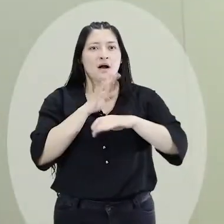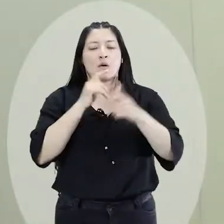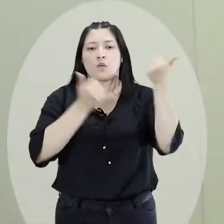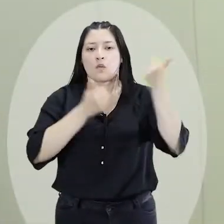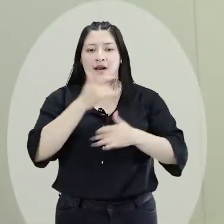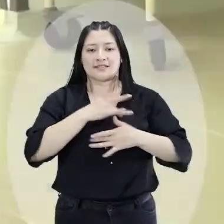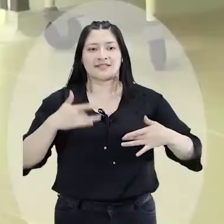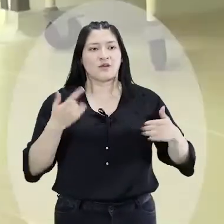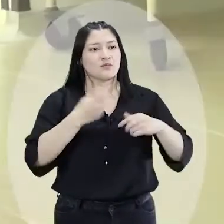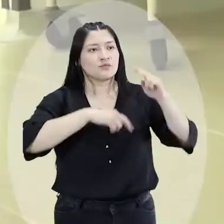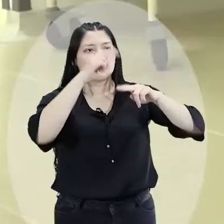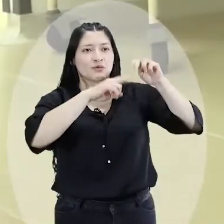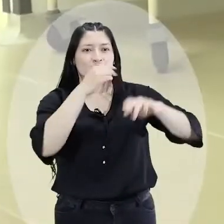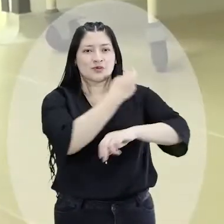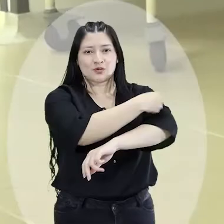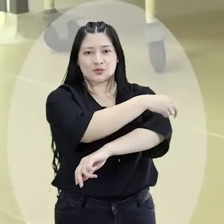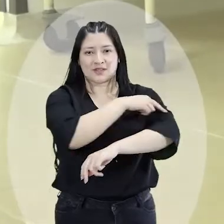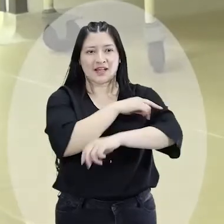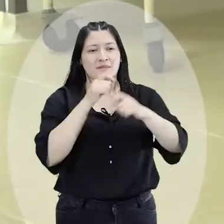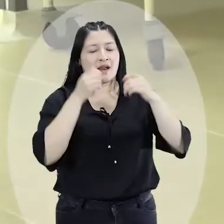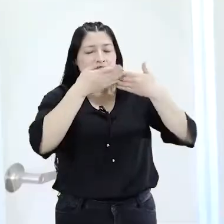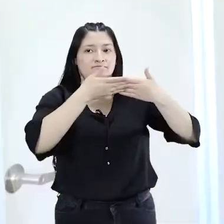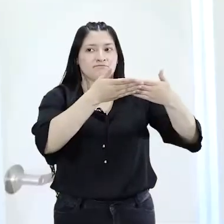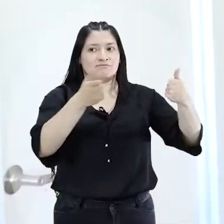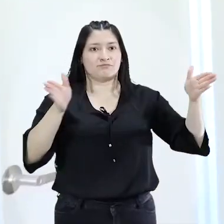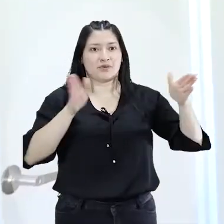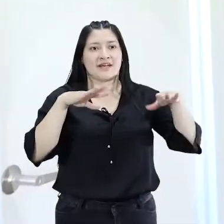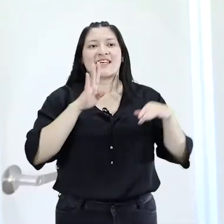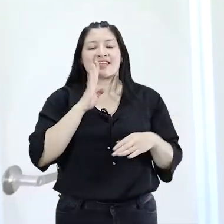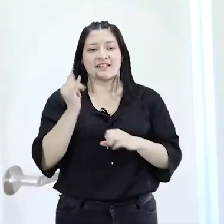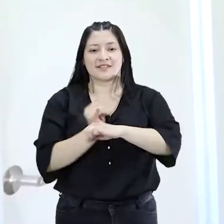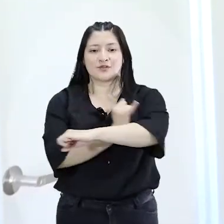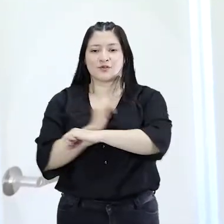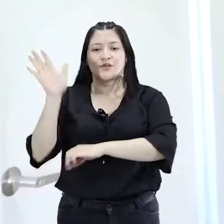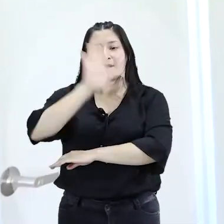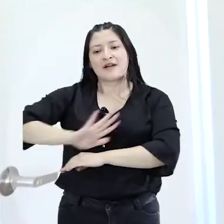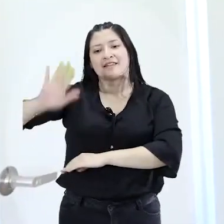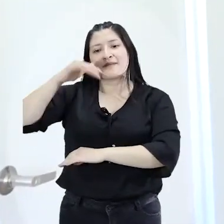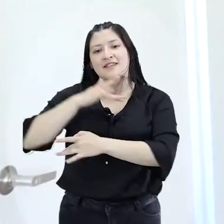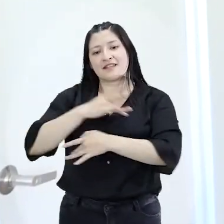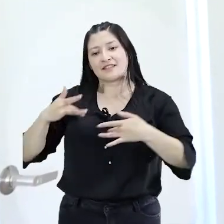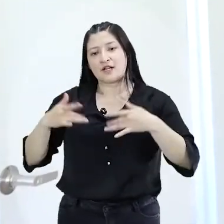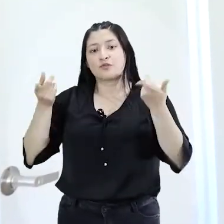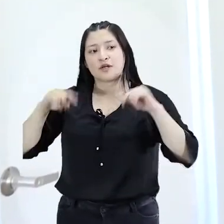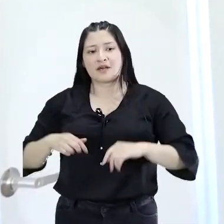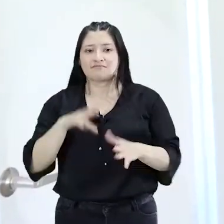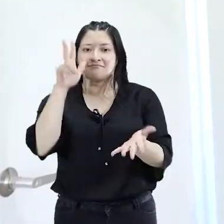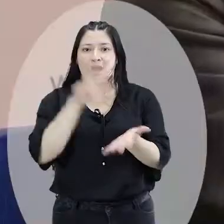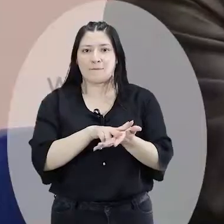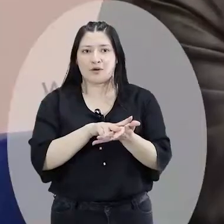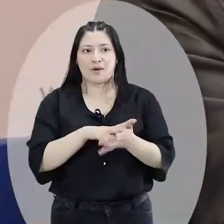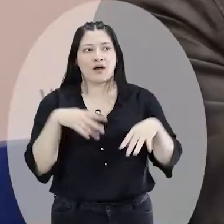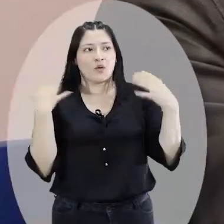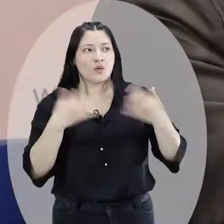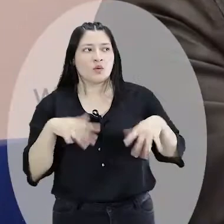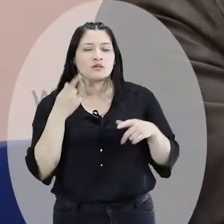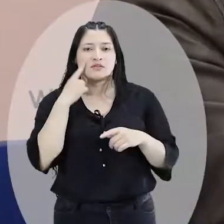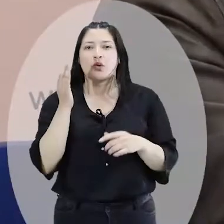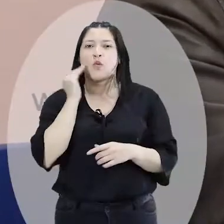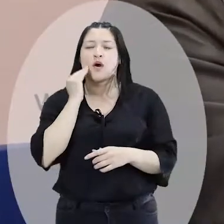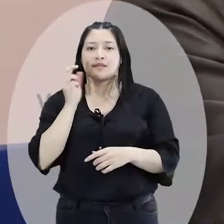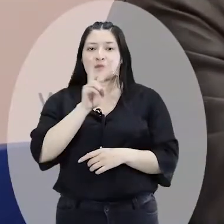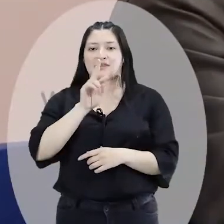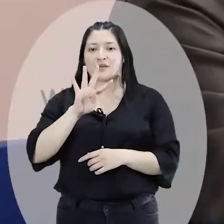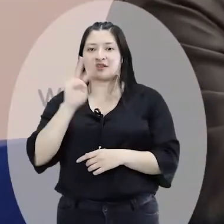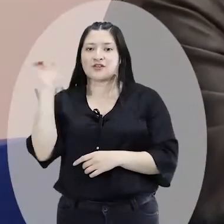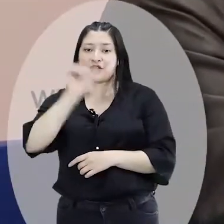dotación en pleno funcionamiento para que sea habilitada por el Instituto Departamental de Salud. Y también se ha propuesto que una